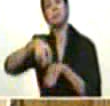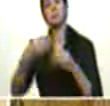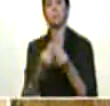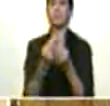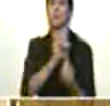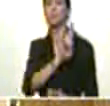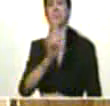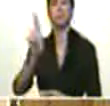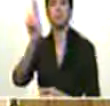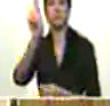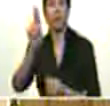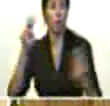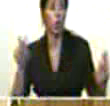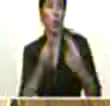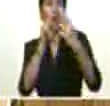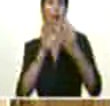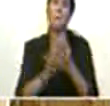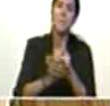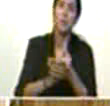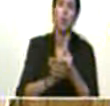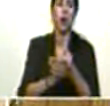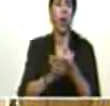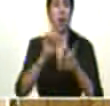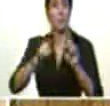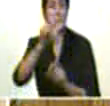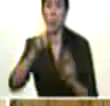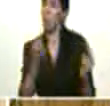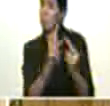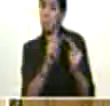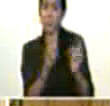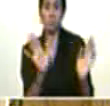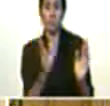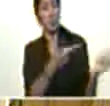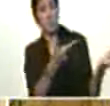amiga gente desconocida los invito un día si quieren caminar